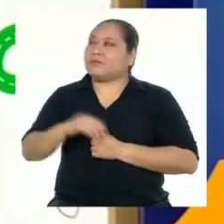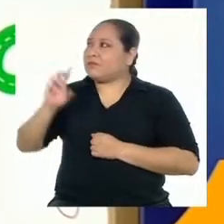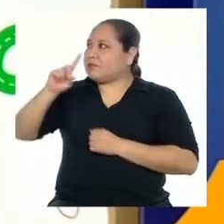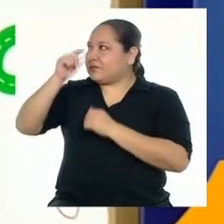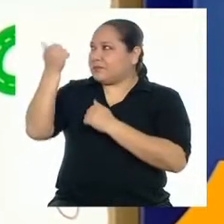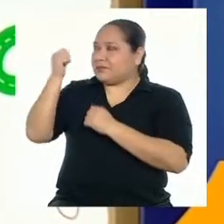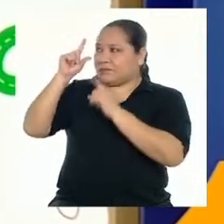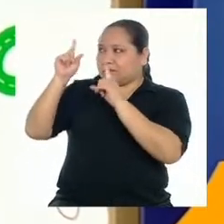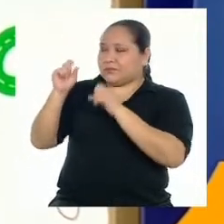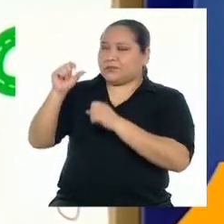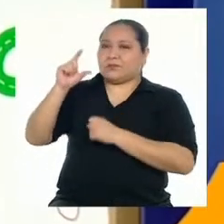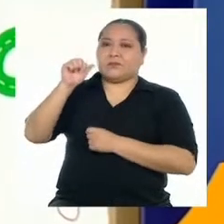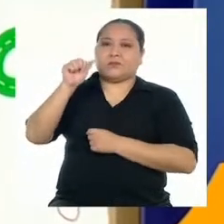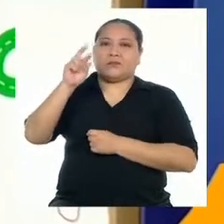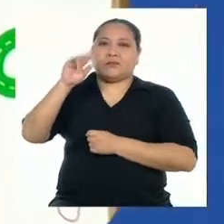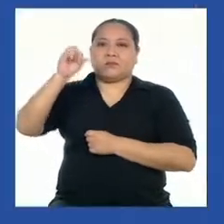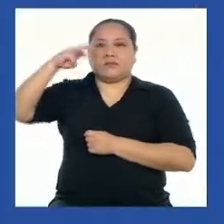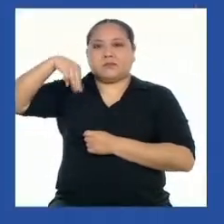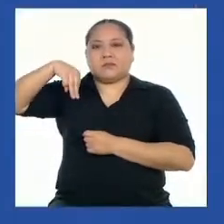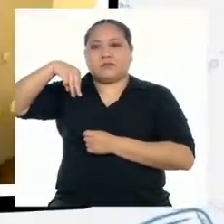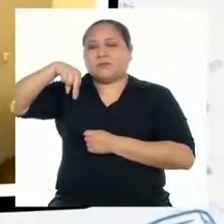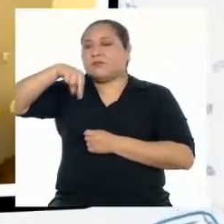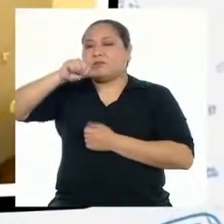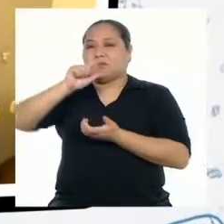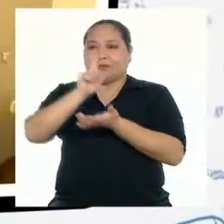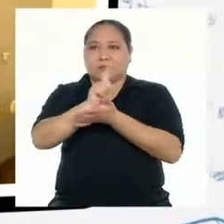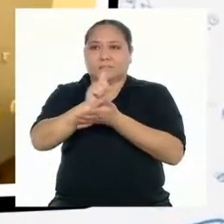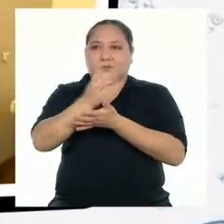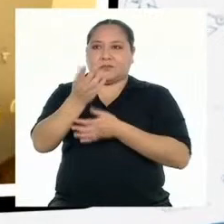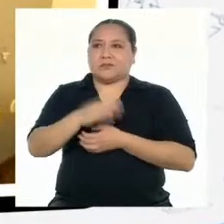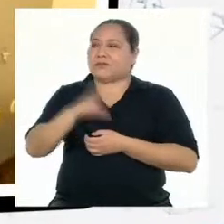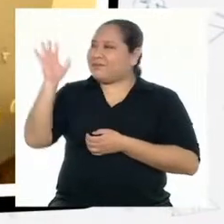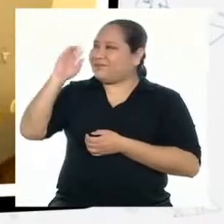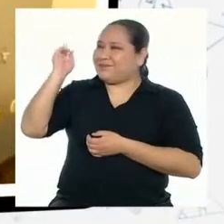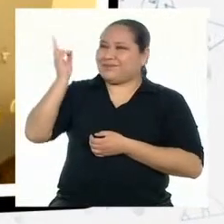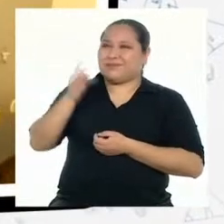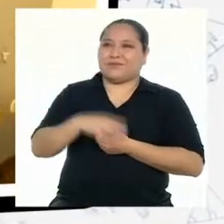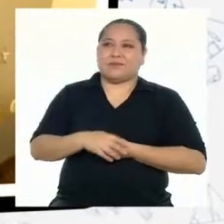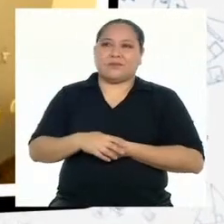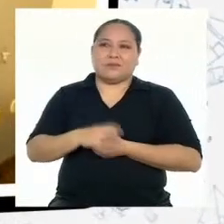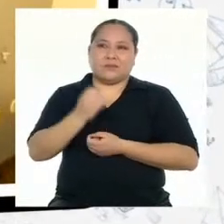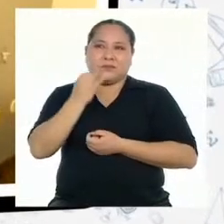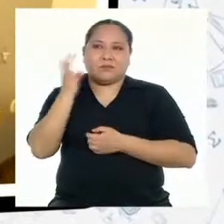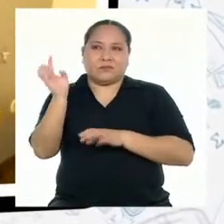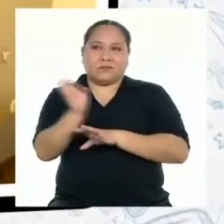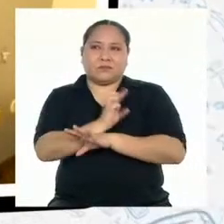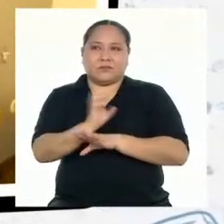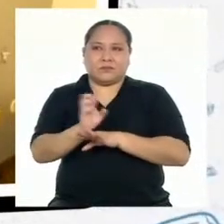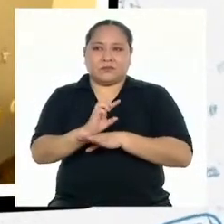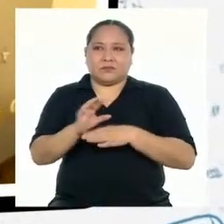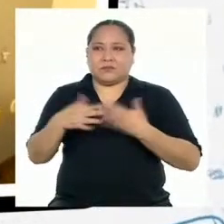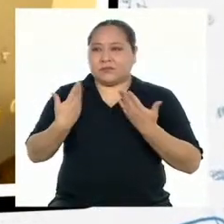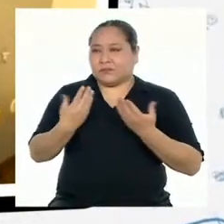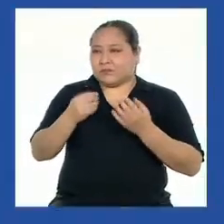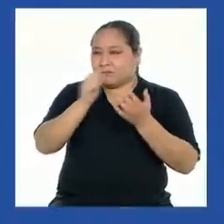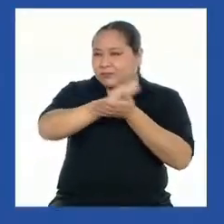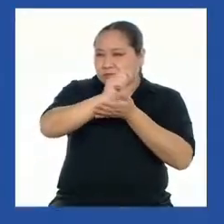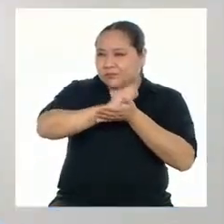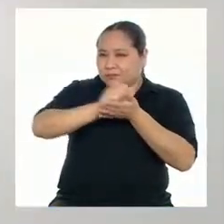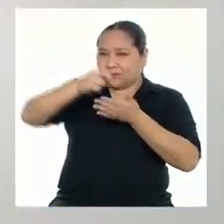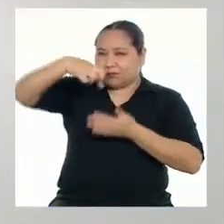Ariana, de la ciudad de Lima. ¡Bienvenida! Hola, profesora. ¿Algunos poemas pueden ser en prosa?